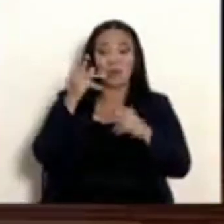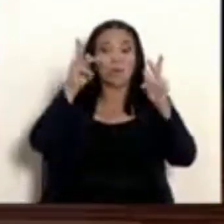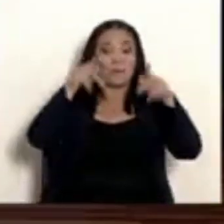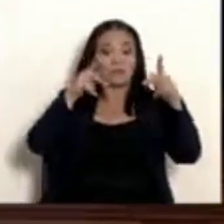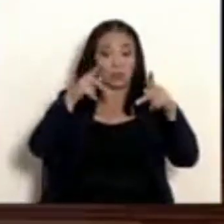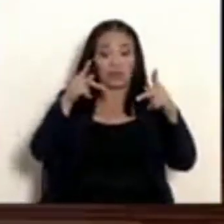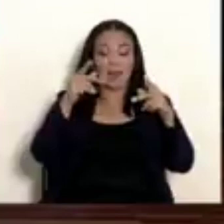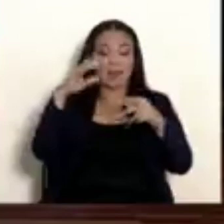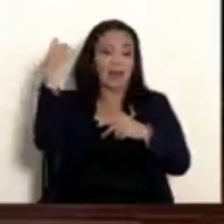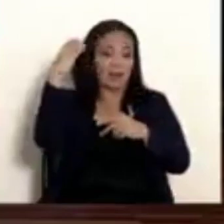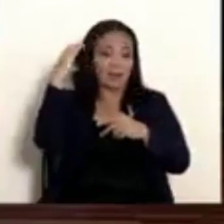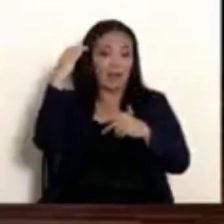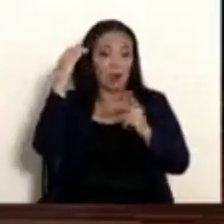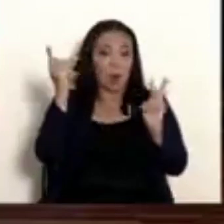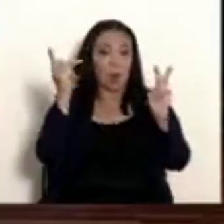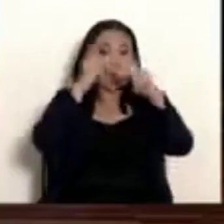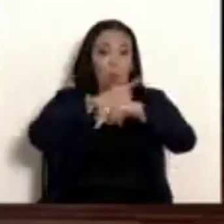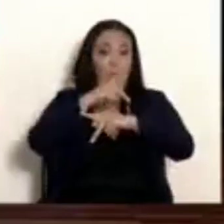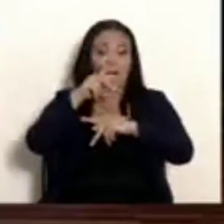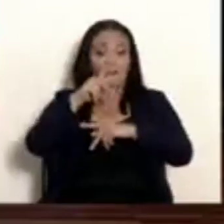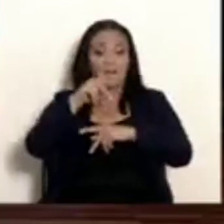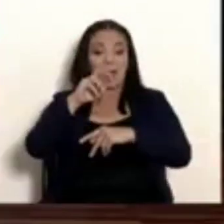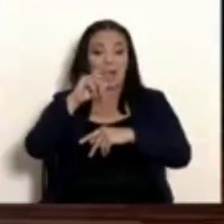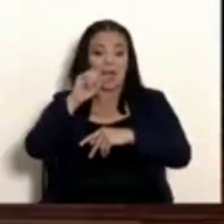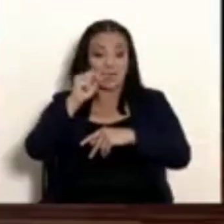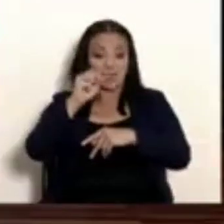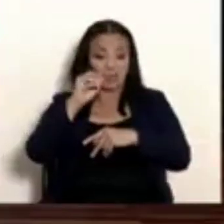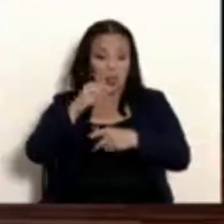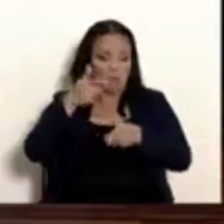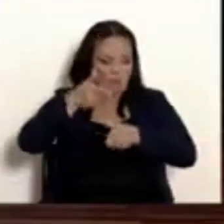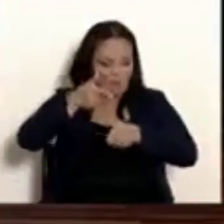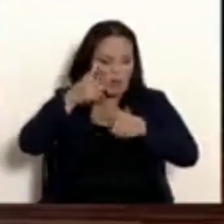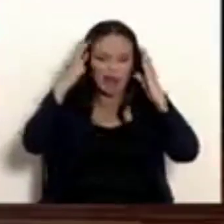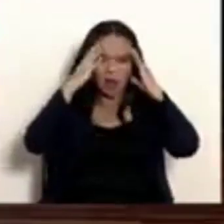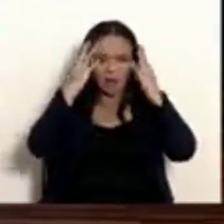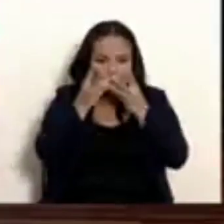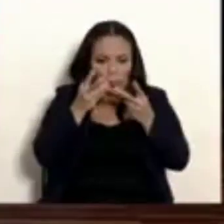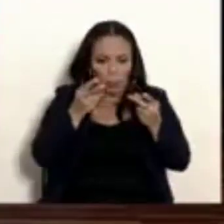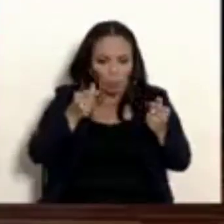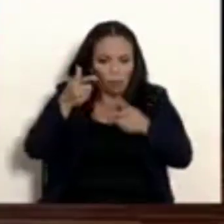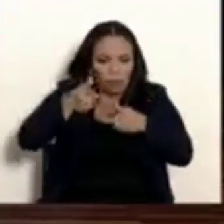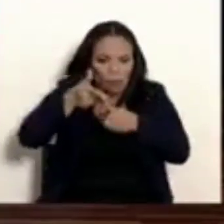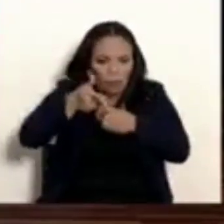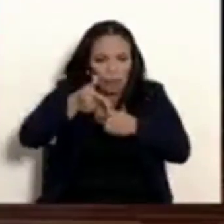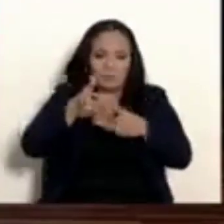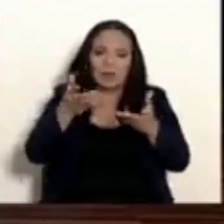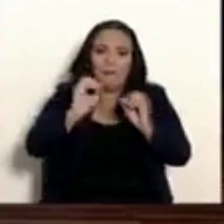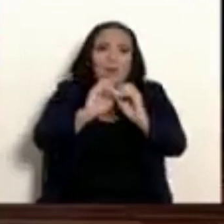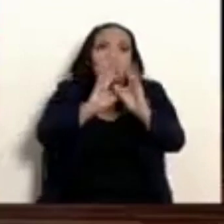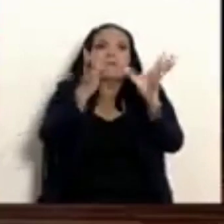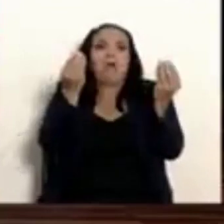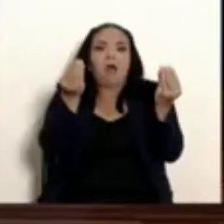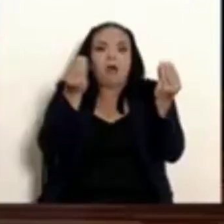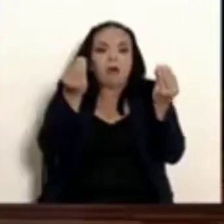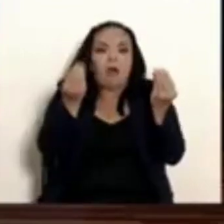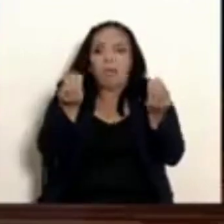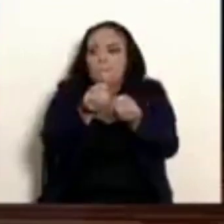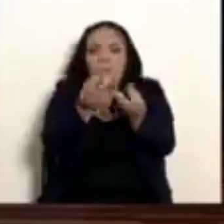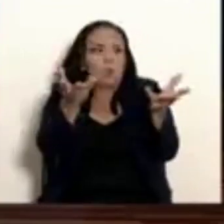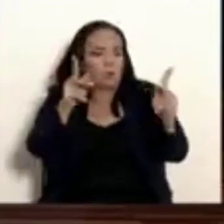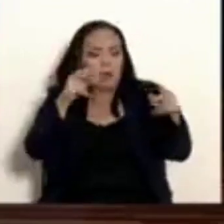desaparecieron literalmente la cabeza a balazos en pleno día y en público.